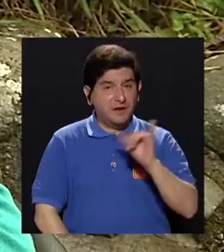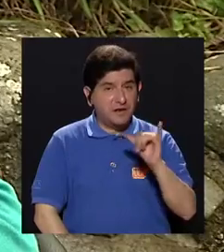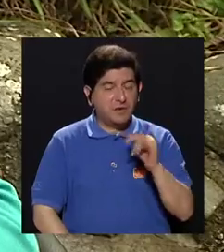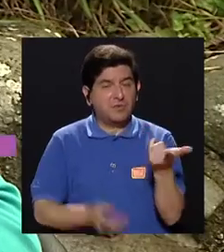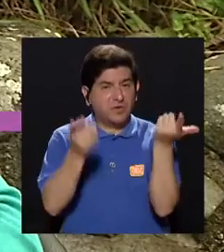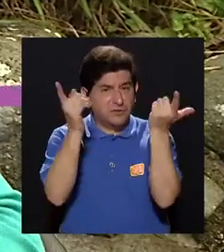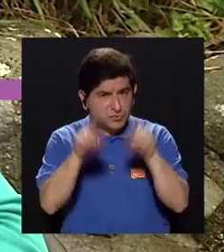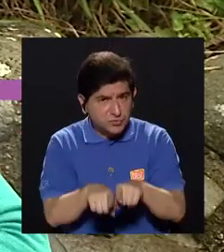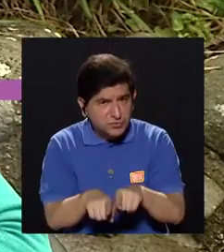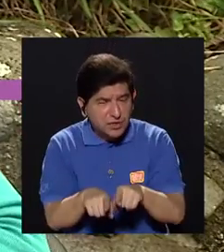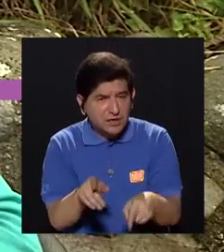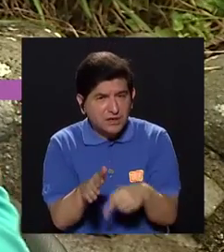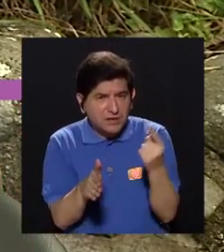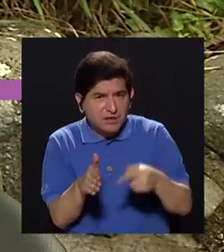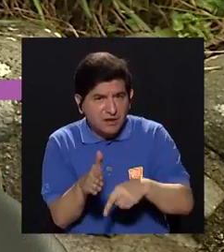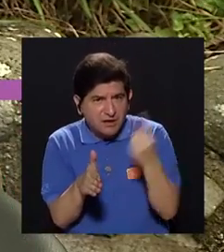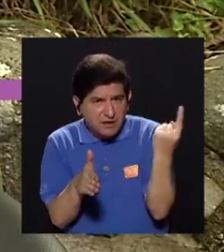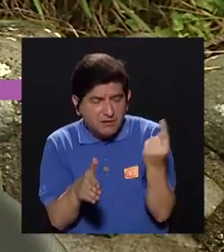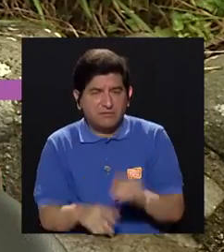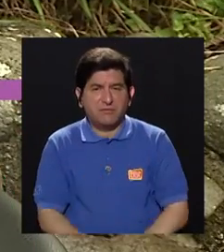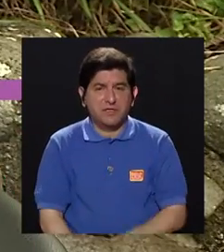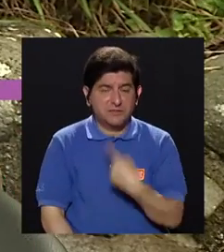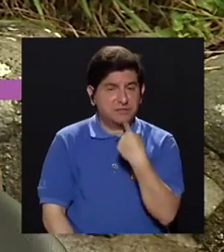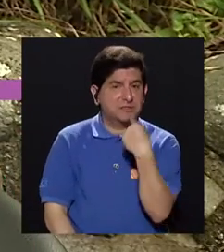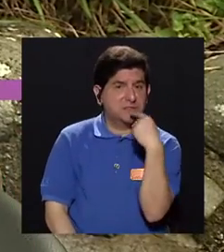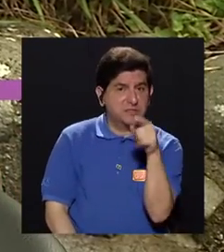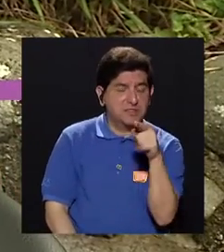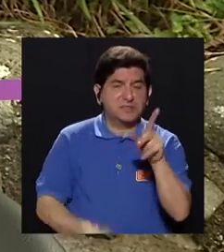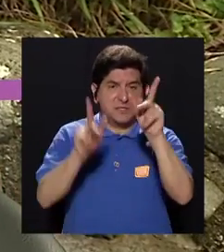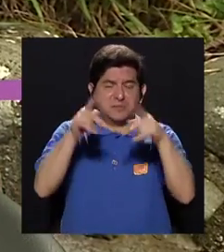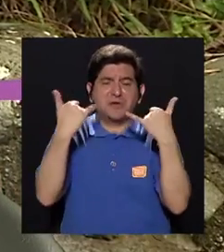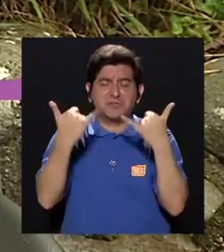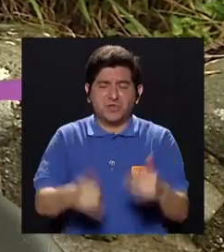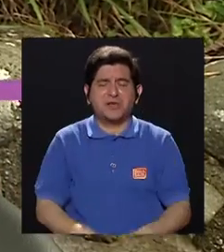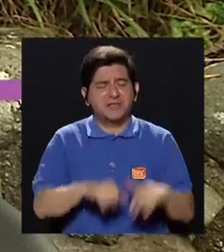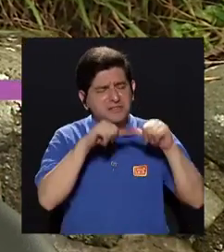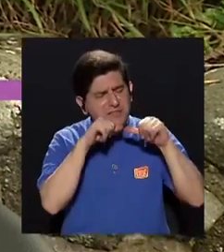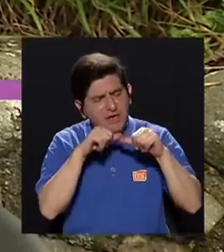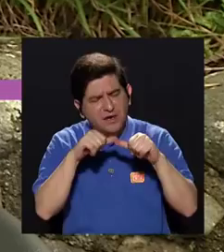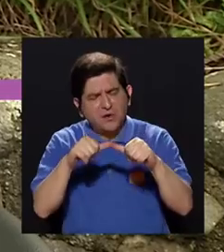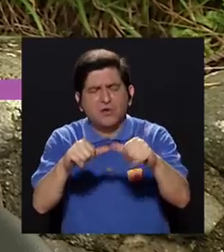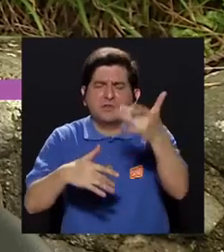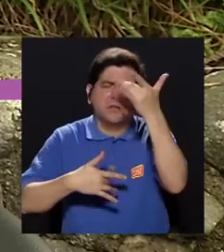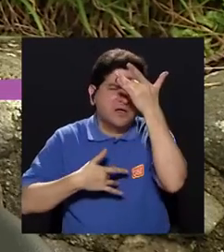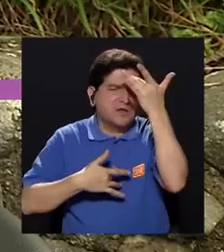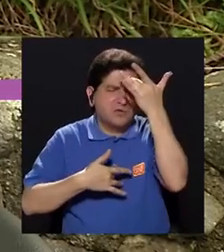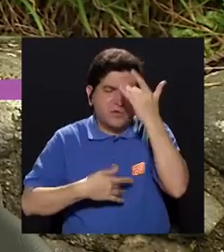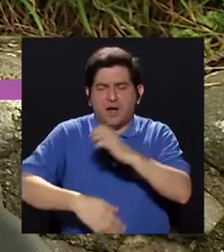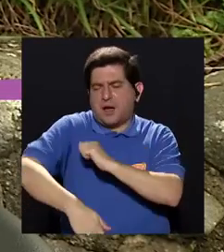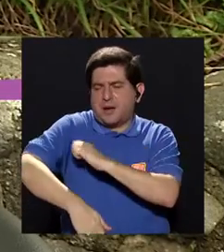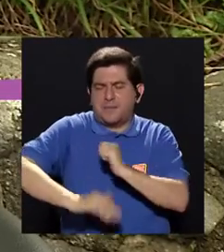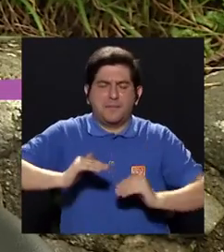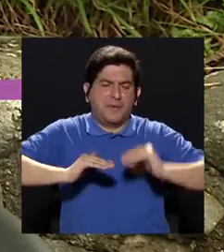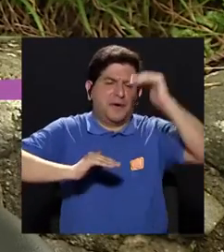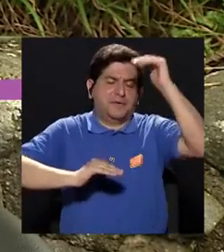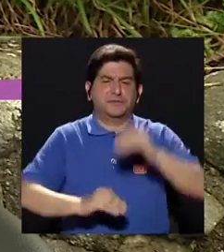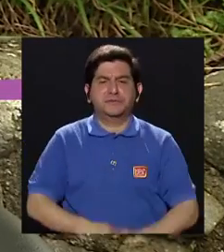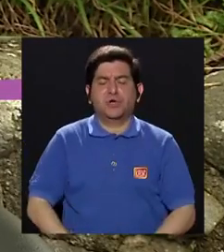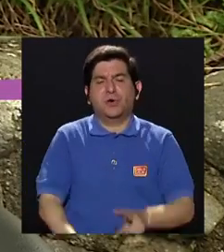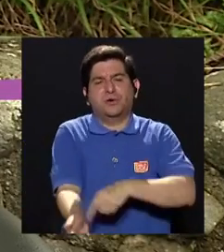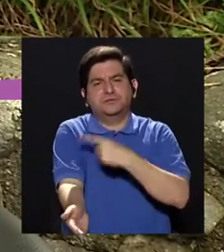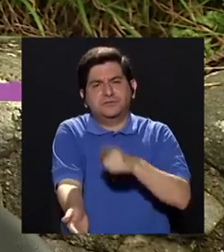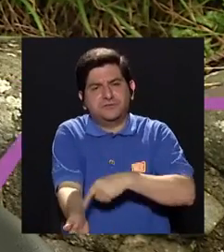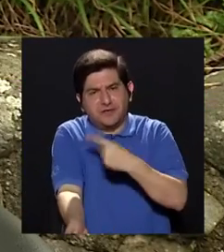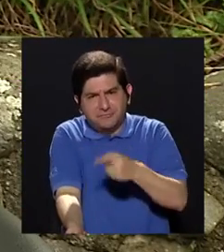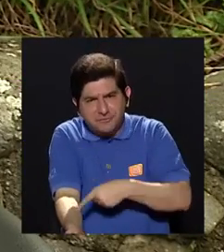¿Verdad? Y es que también suele pasar, doctor, que muchas veces, como usted lo menciona, son pacientes ya crónicos que tienen esas enfermadas como presión arterial